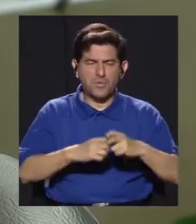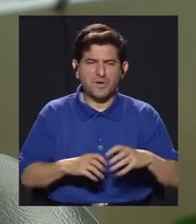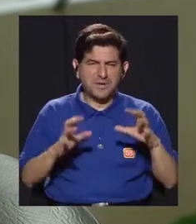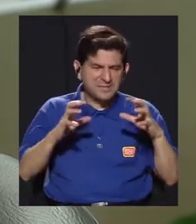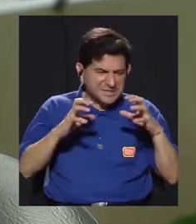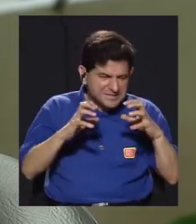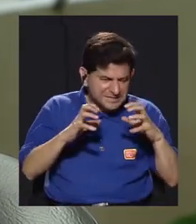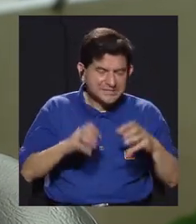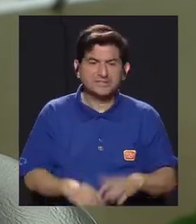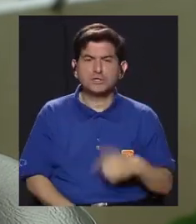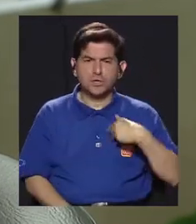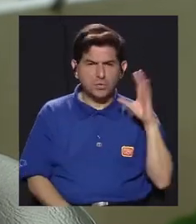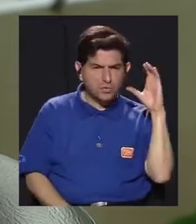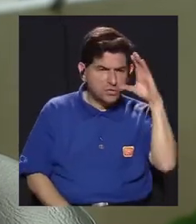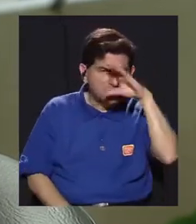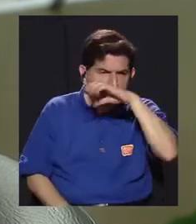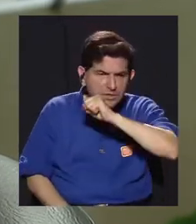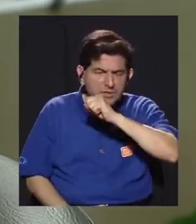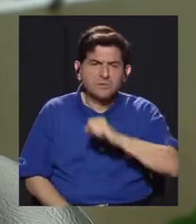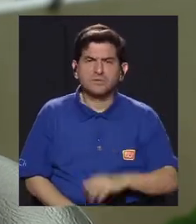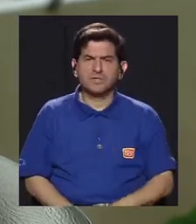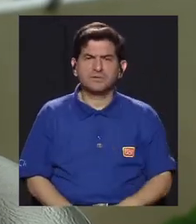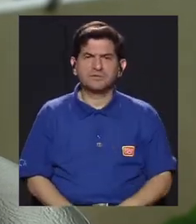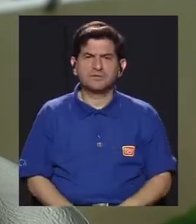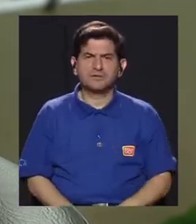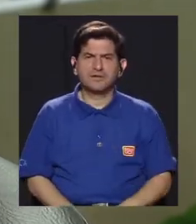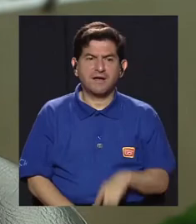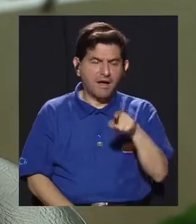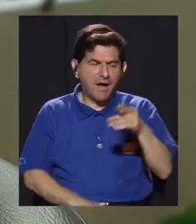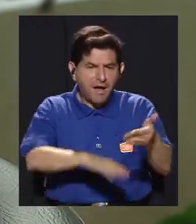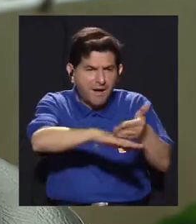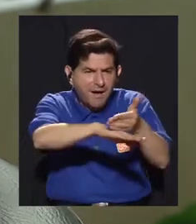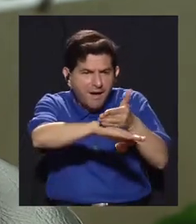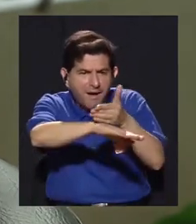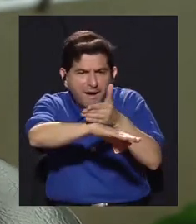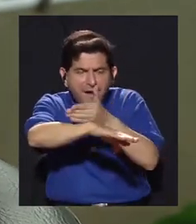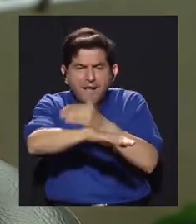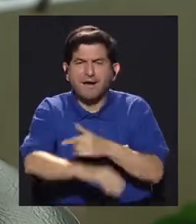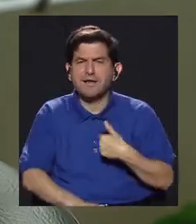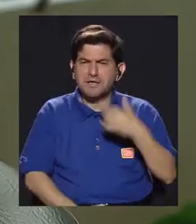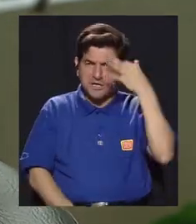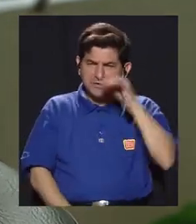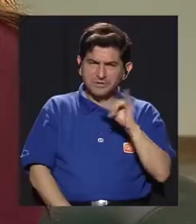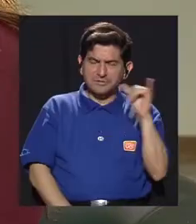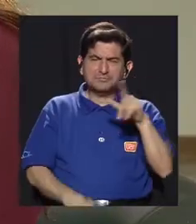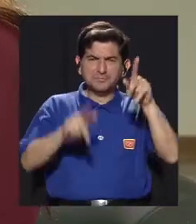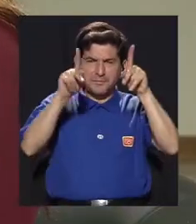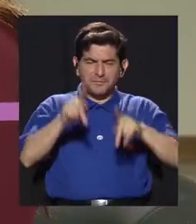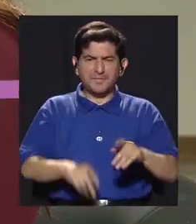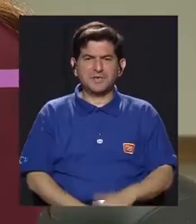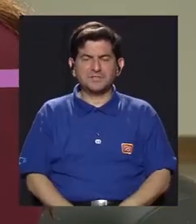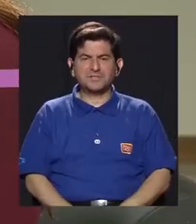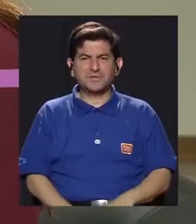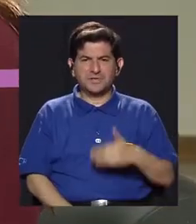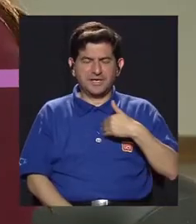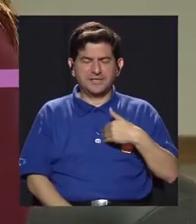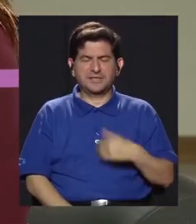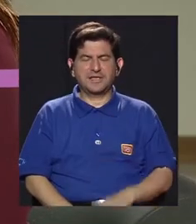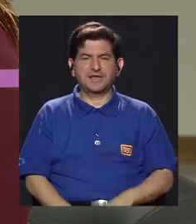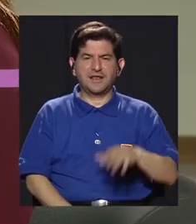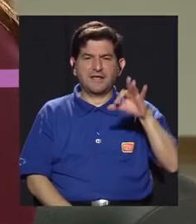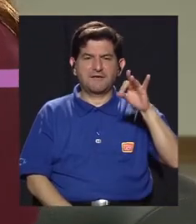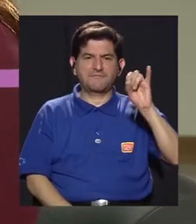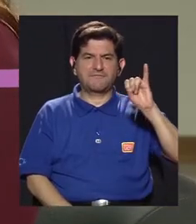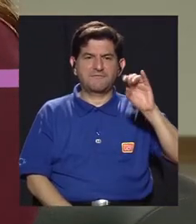entonces, y uno va viendo, ¿verdad? El progreso. Claro, y me imagino que también personas que padecen de